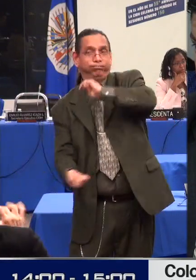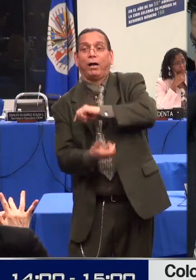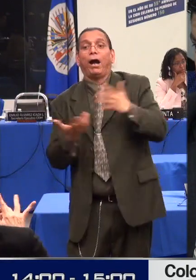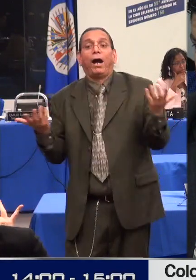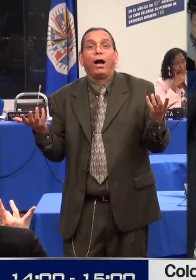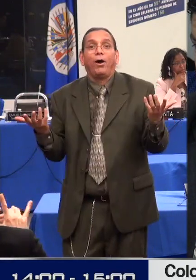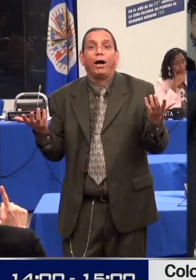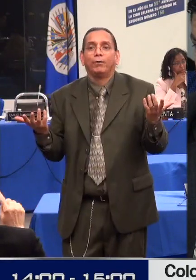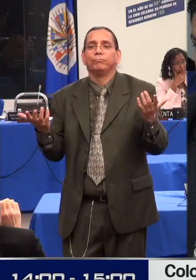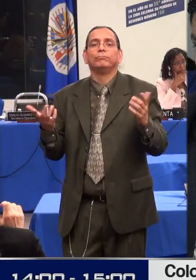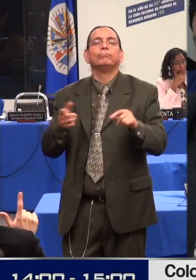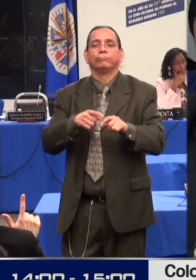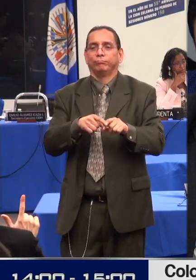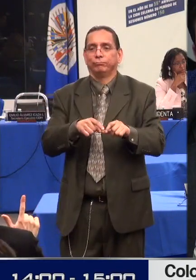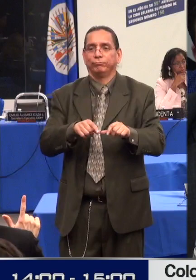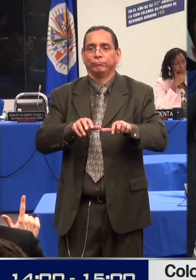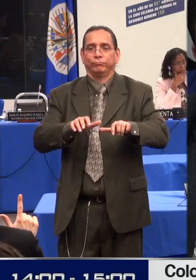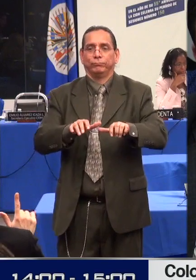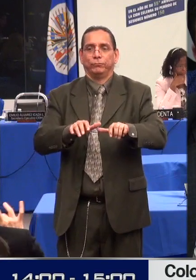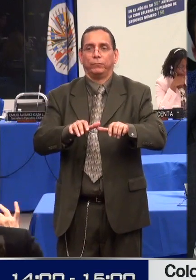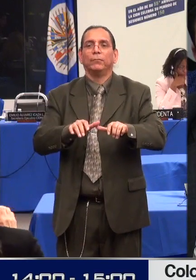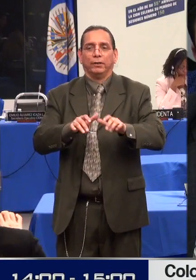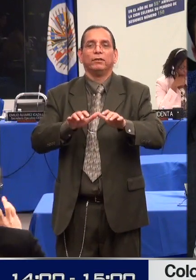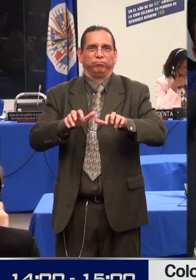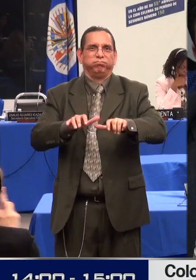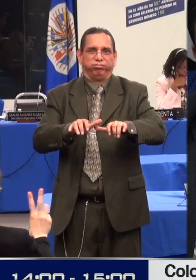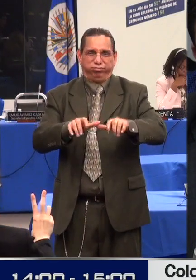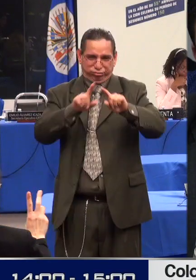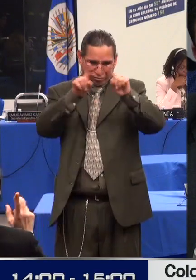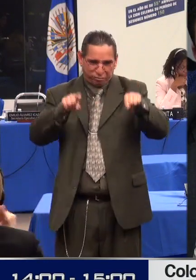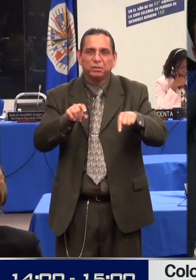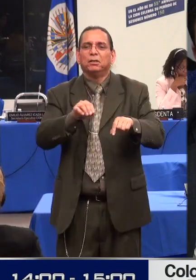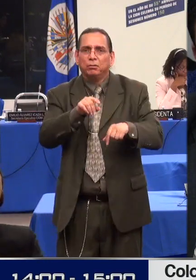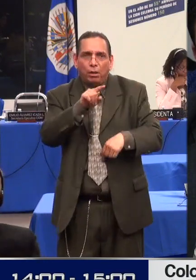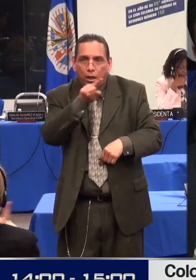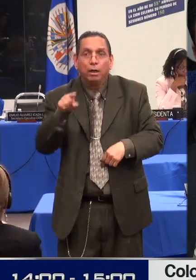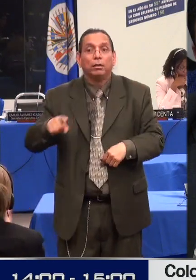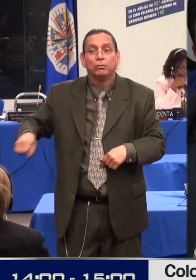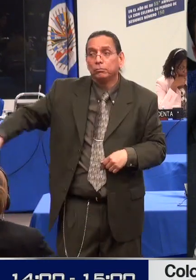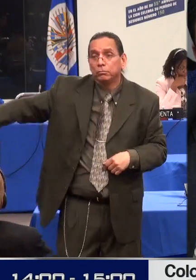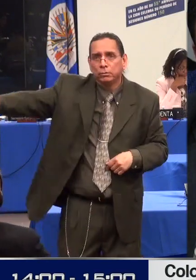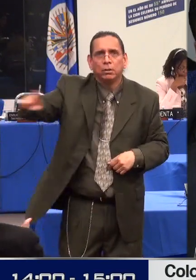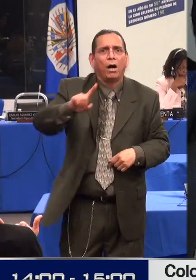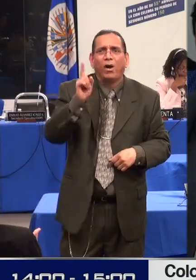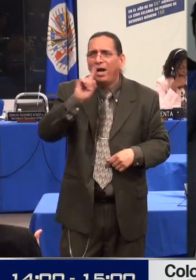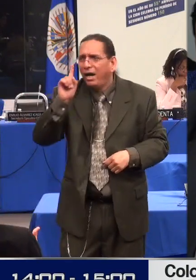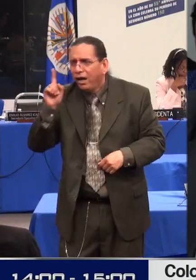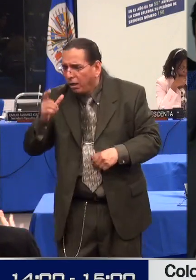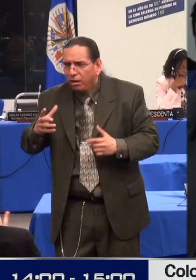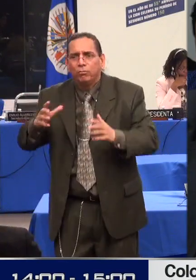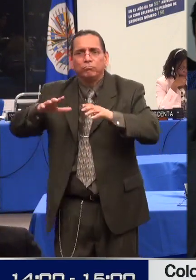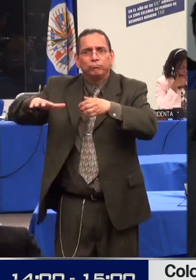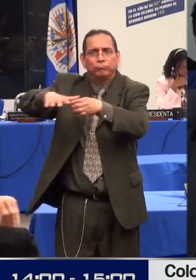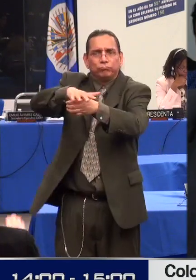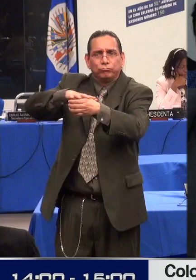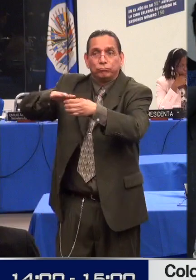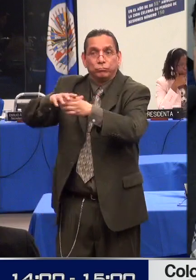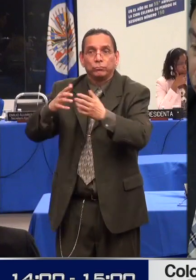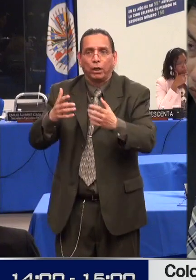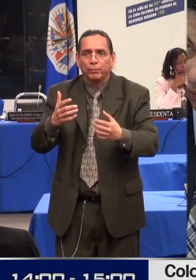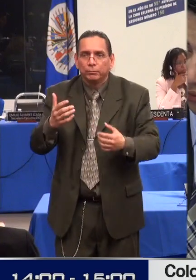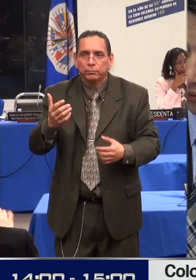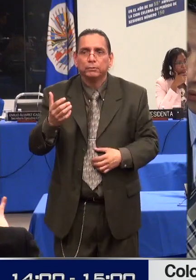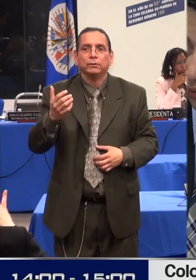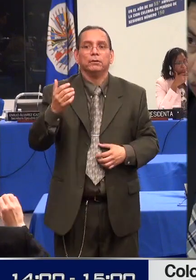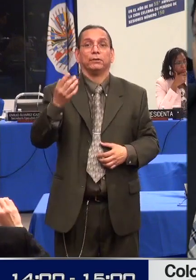Colombia. Actualmente se encuentran registradas y caracterizadas un 40% del total de la población con discapacidad estimada